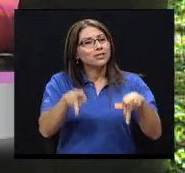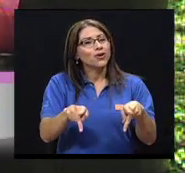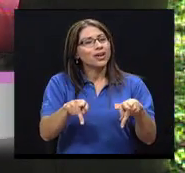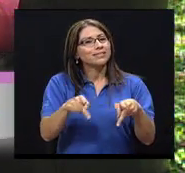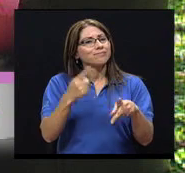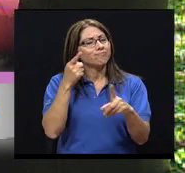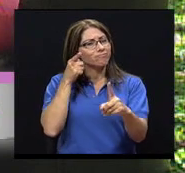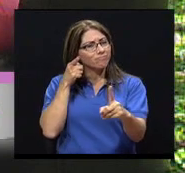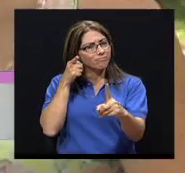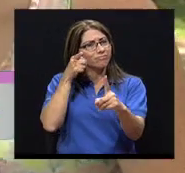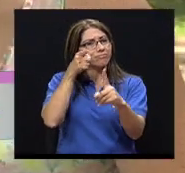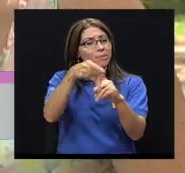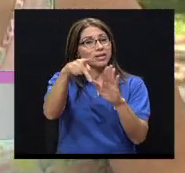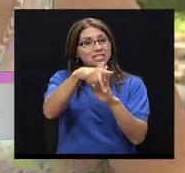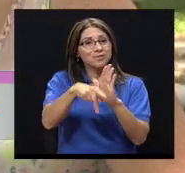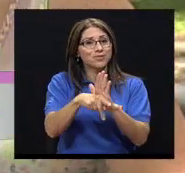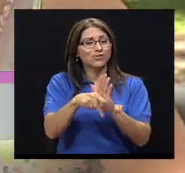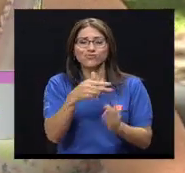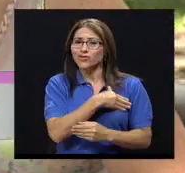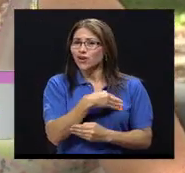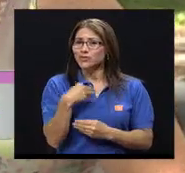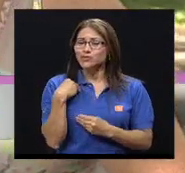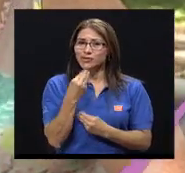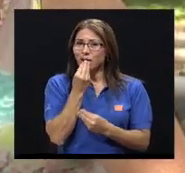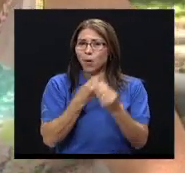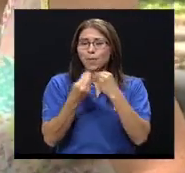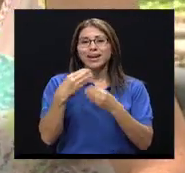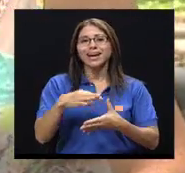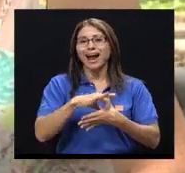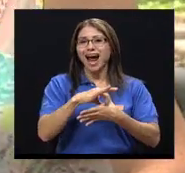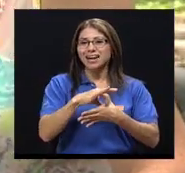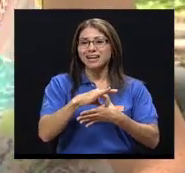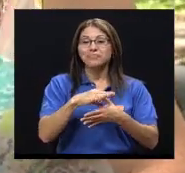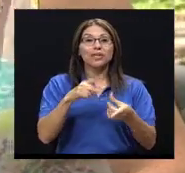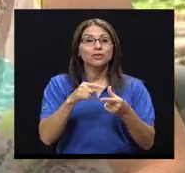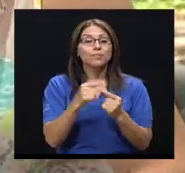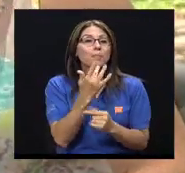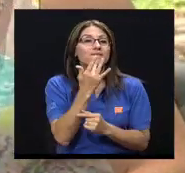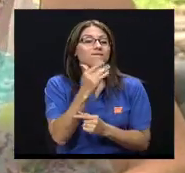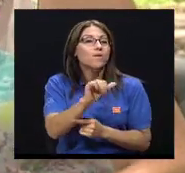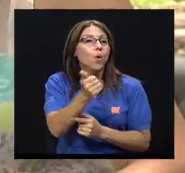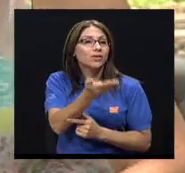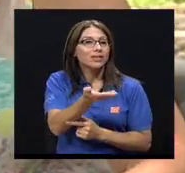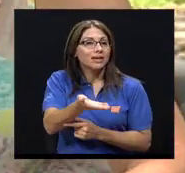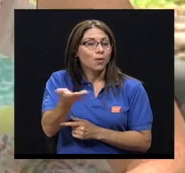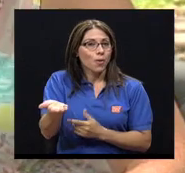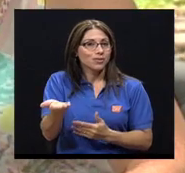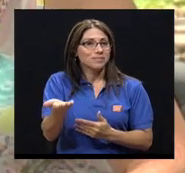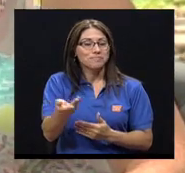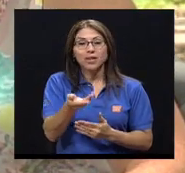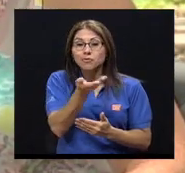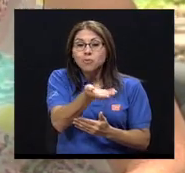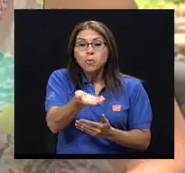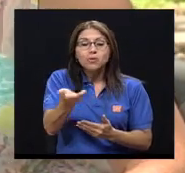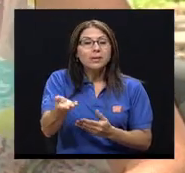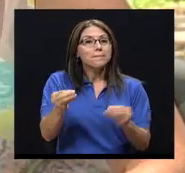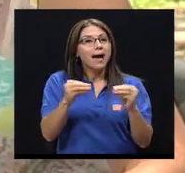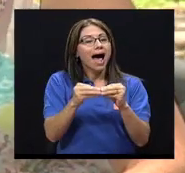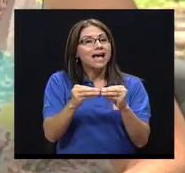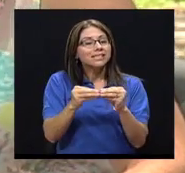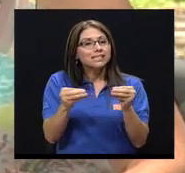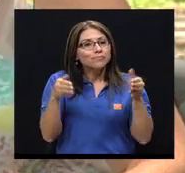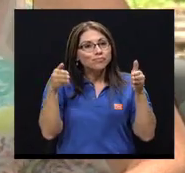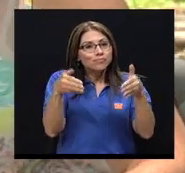Definitivamente que no les gusta comer carne y deciden abocarse a otro tipo de dieta, una dieta que definitivamente es más rica en